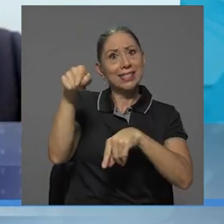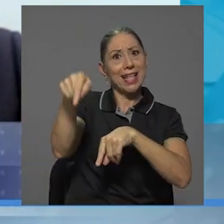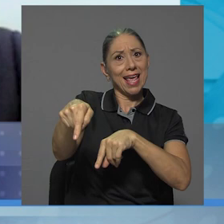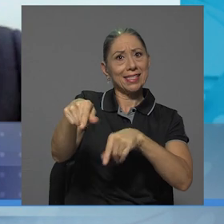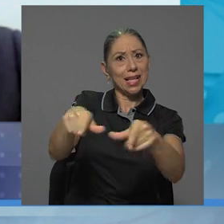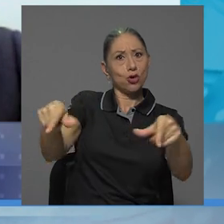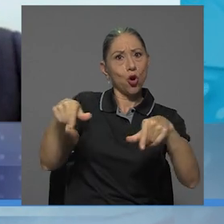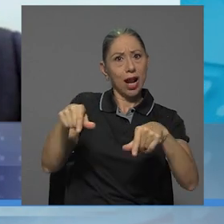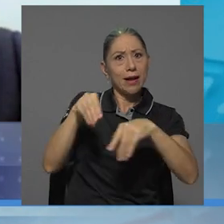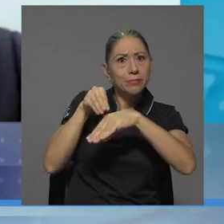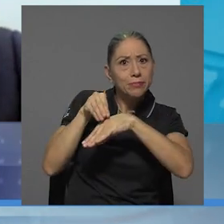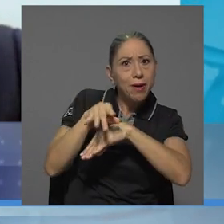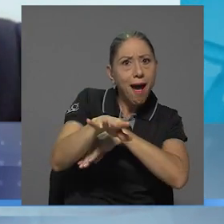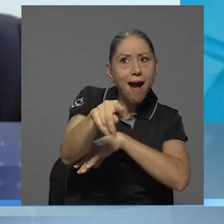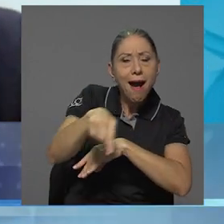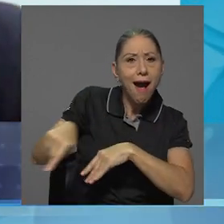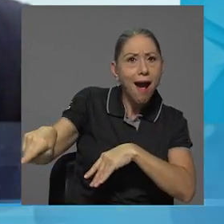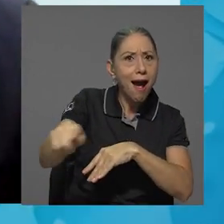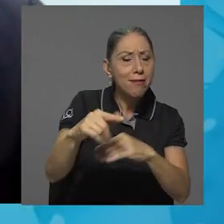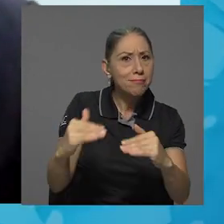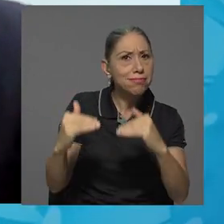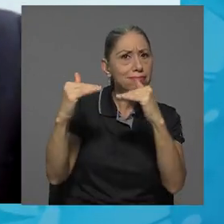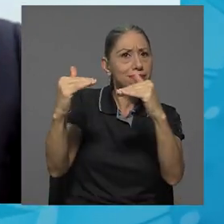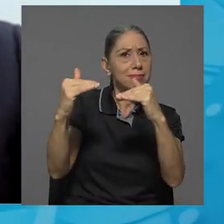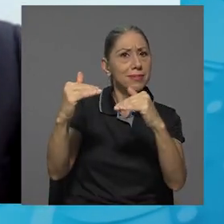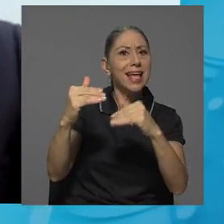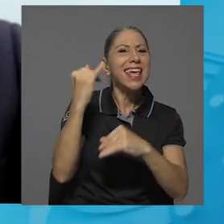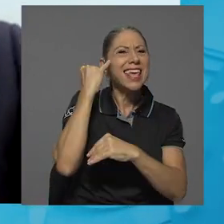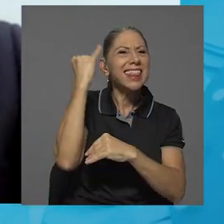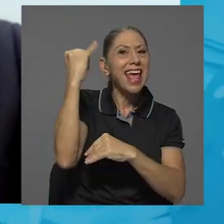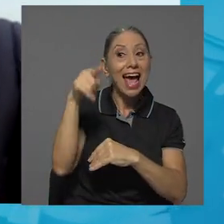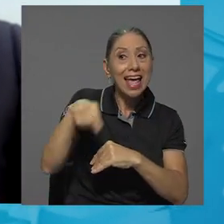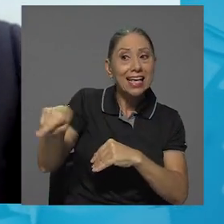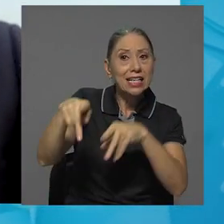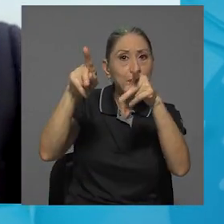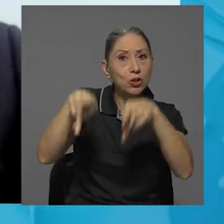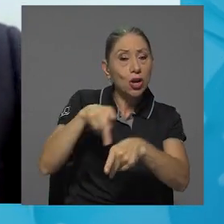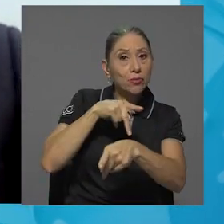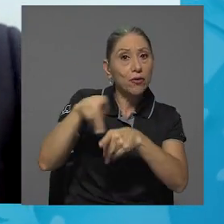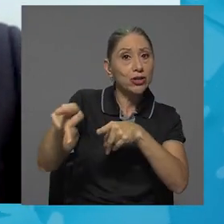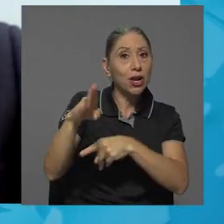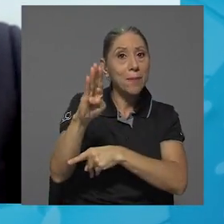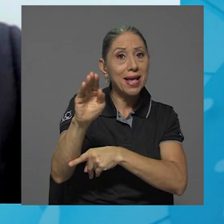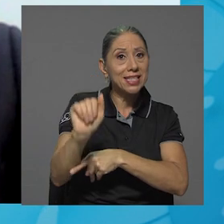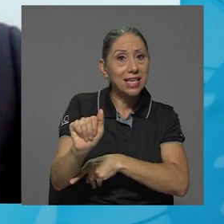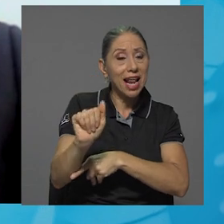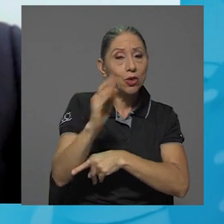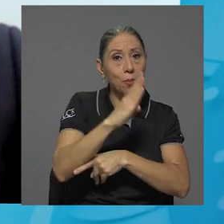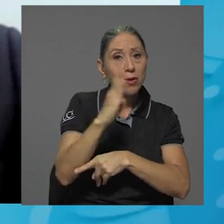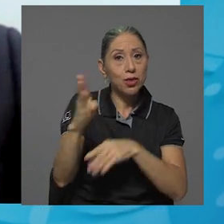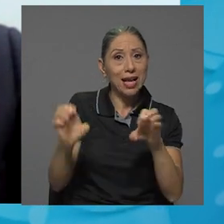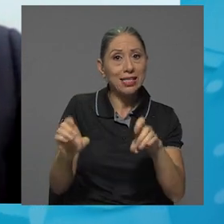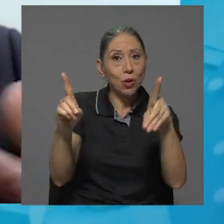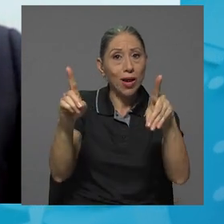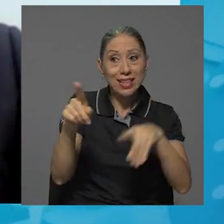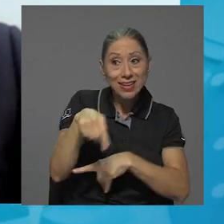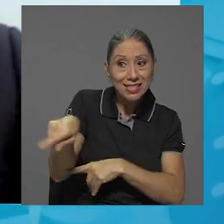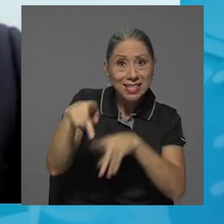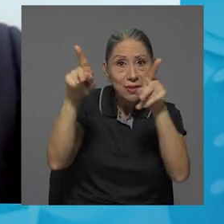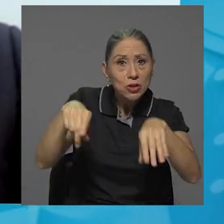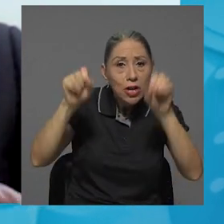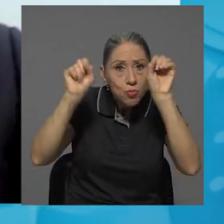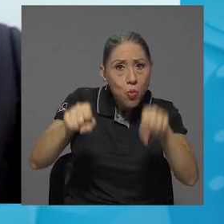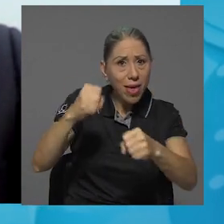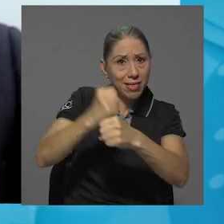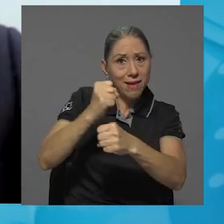zona, ¿verdad? Entonces la idea un poco es que esos profesionales graduados del bachillerato en bibliotecas educativas puedan trabajar